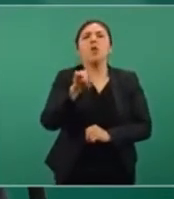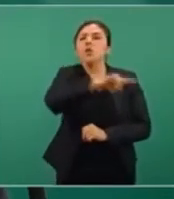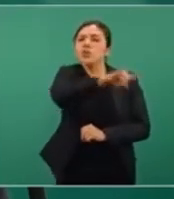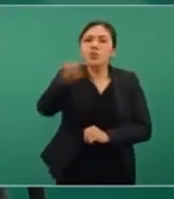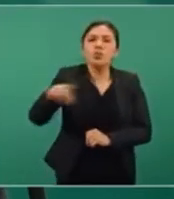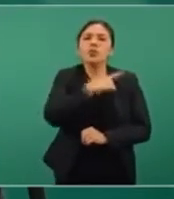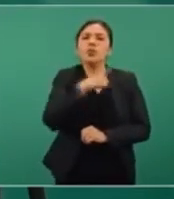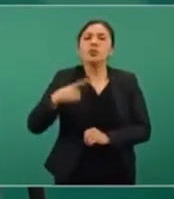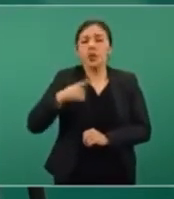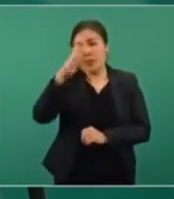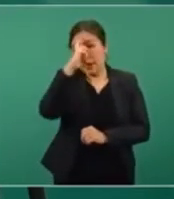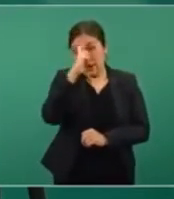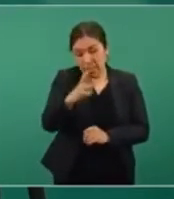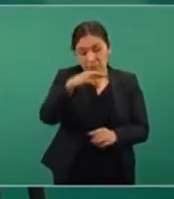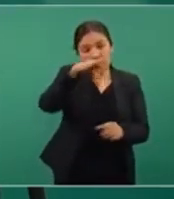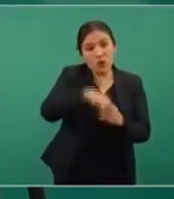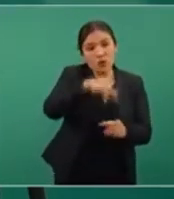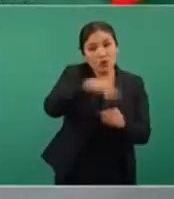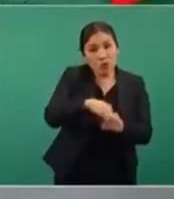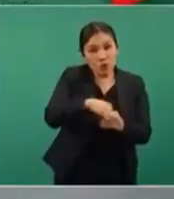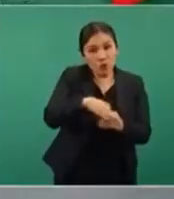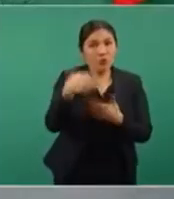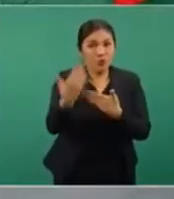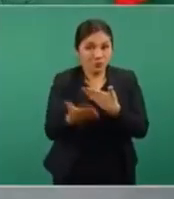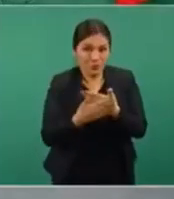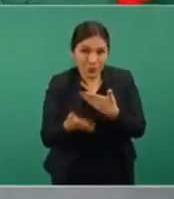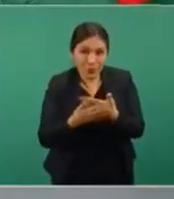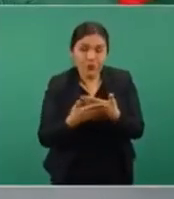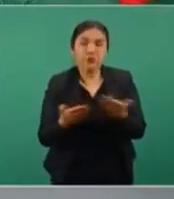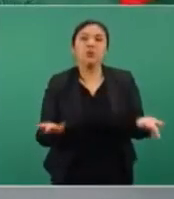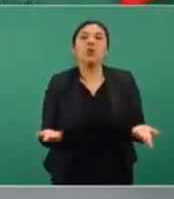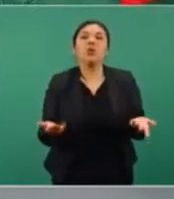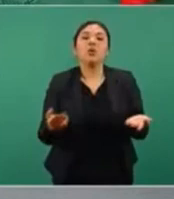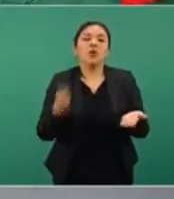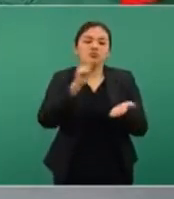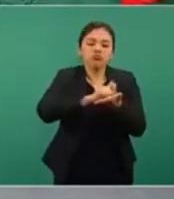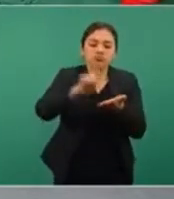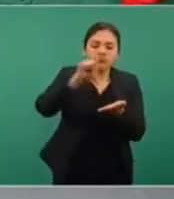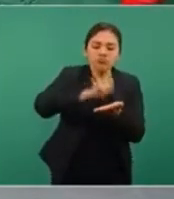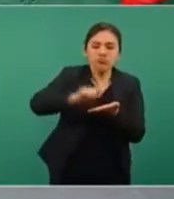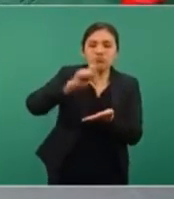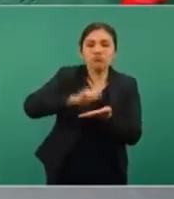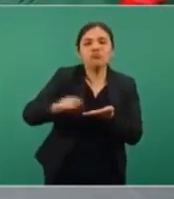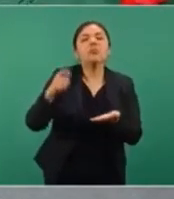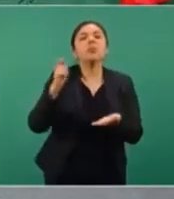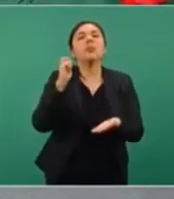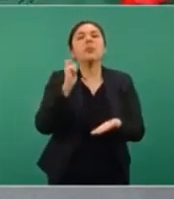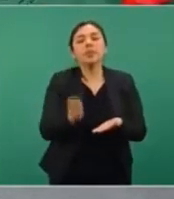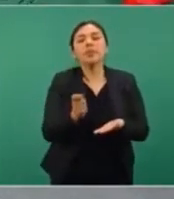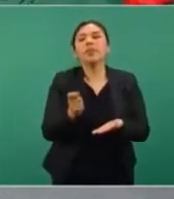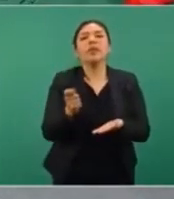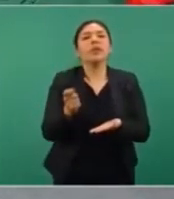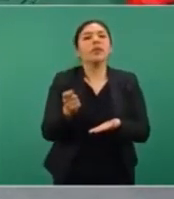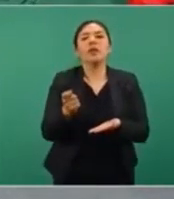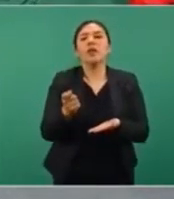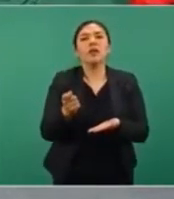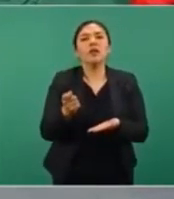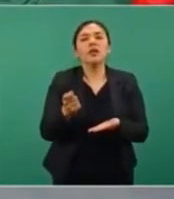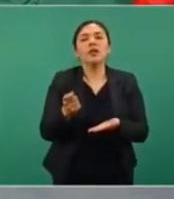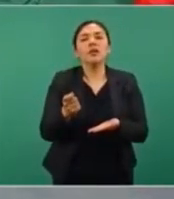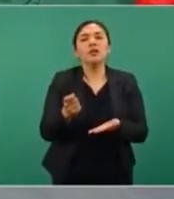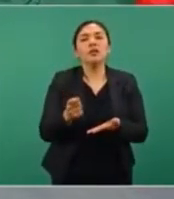respetara el voto, de que no se